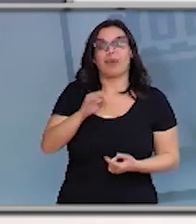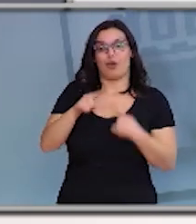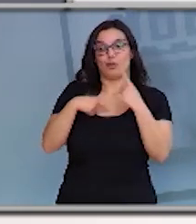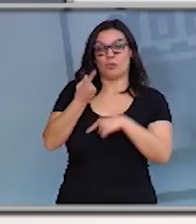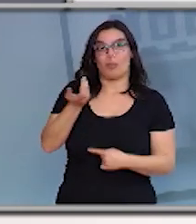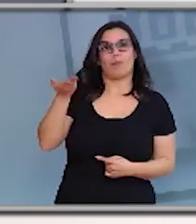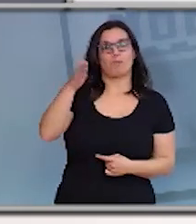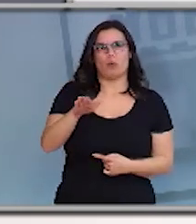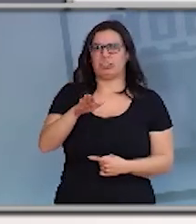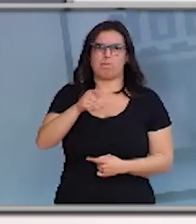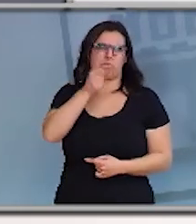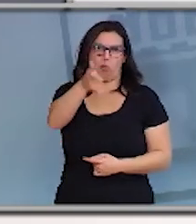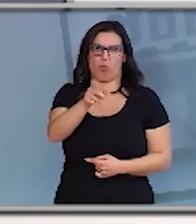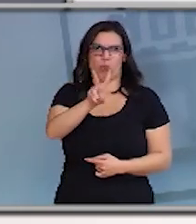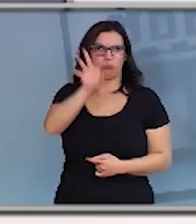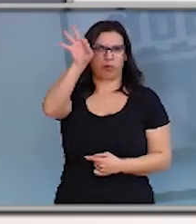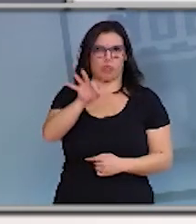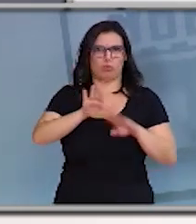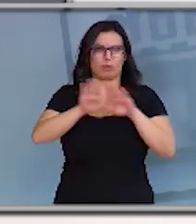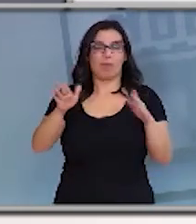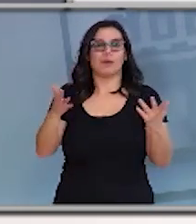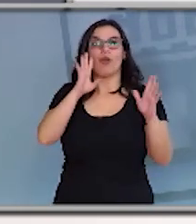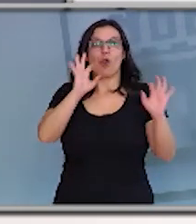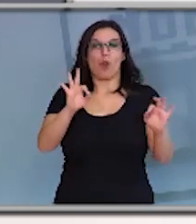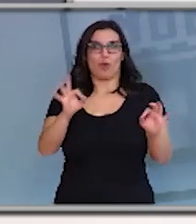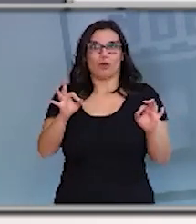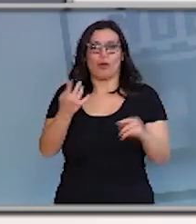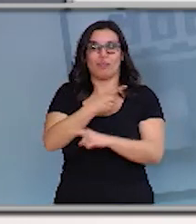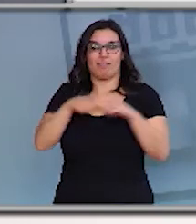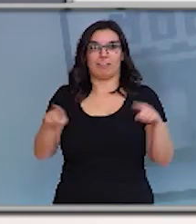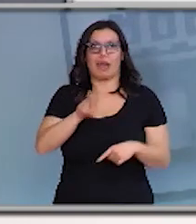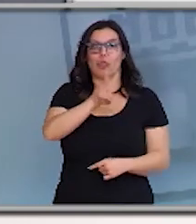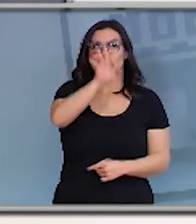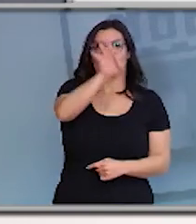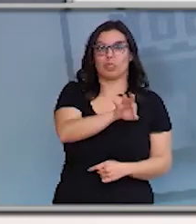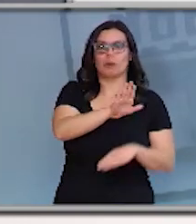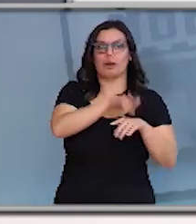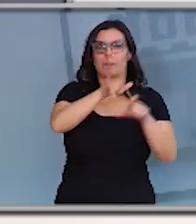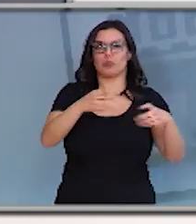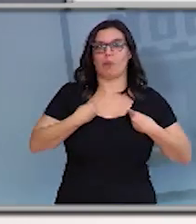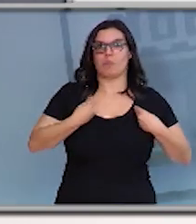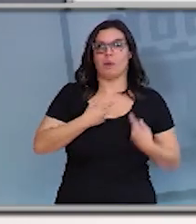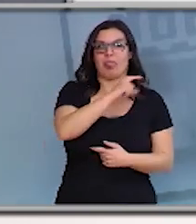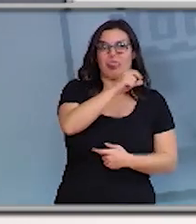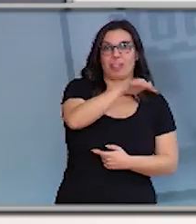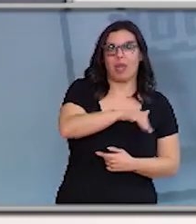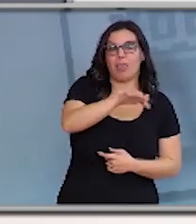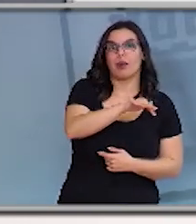baixa do 2%, pero, evidentemente, non é o mesmo un 2% para 100 habitantes, para mil, para 10 mil,